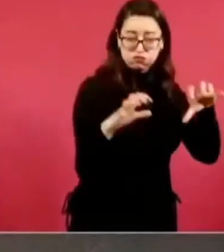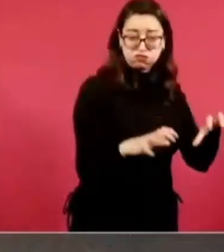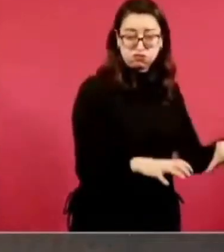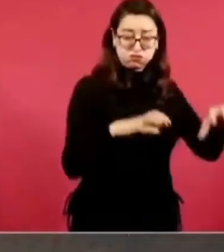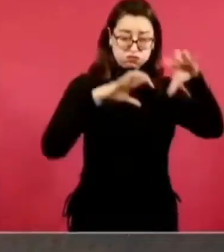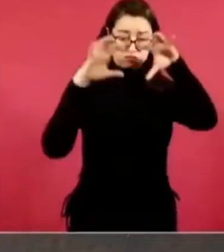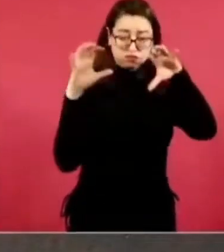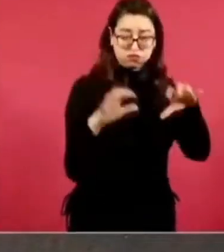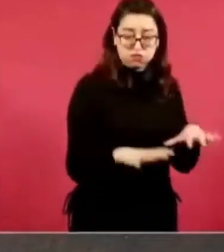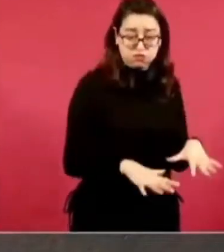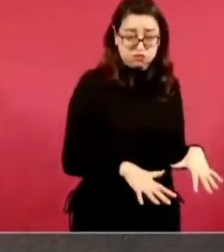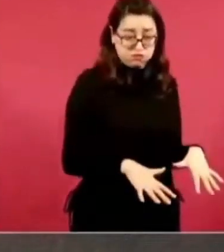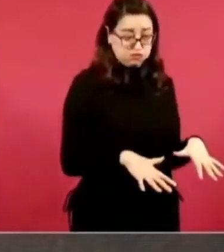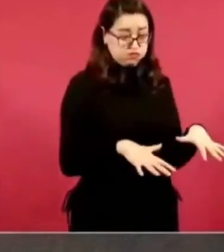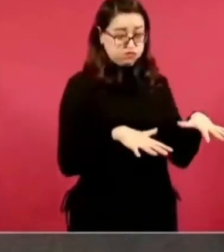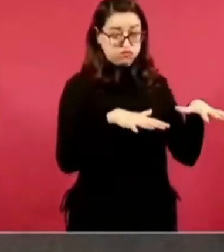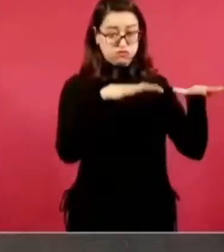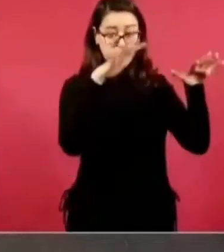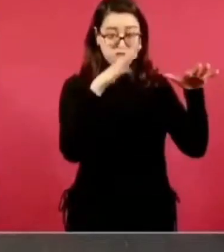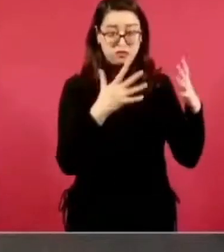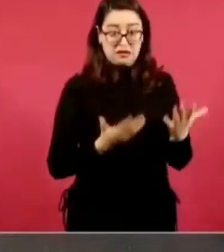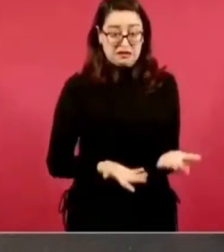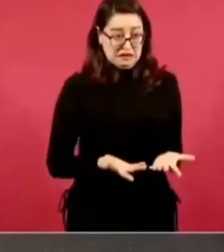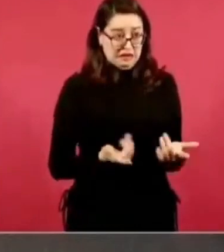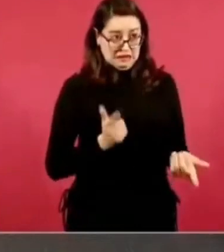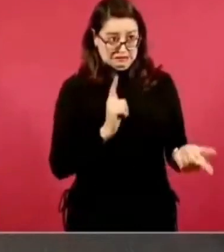Texas,